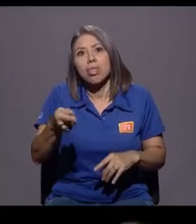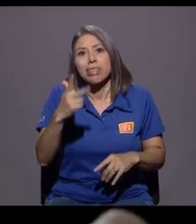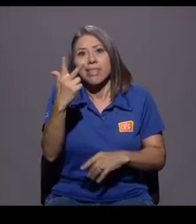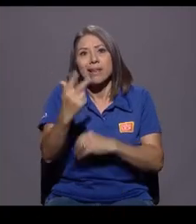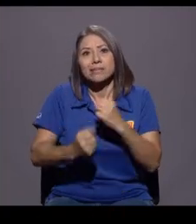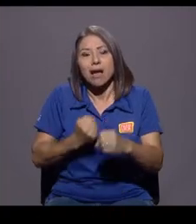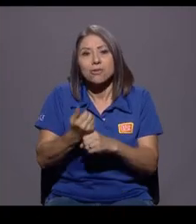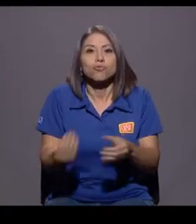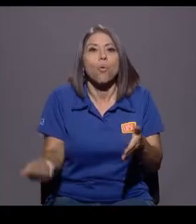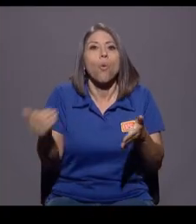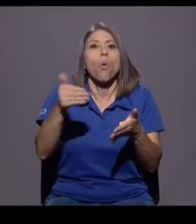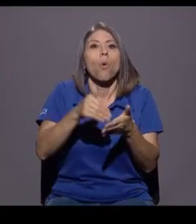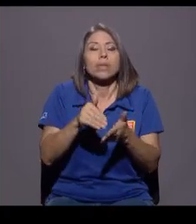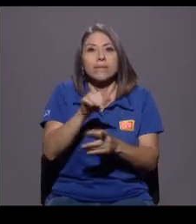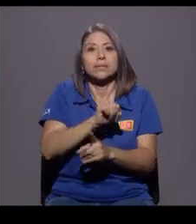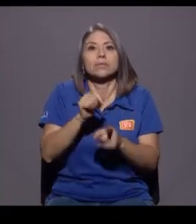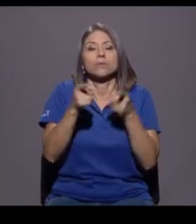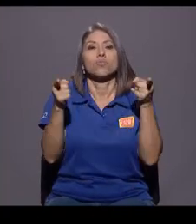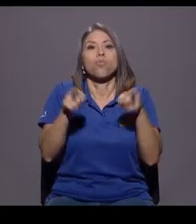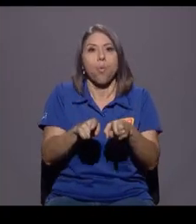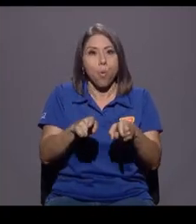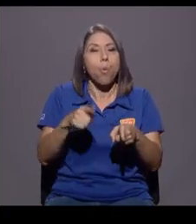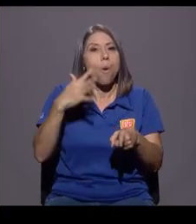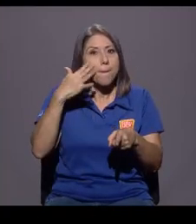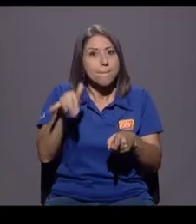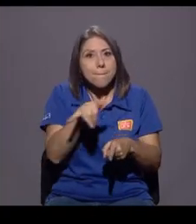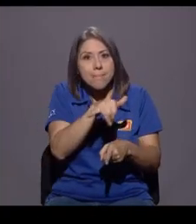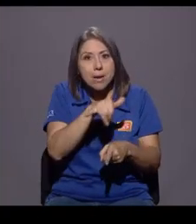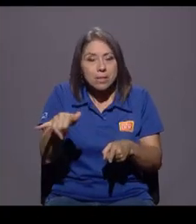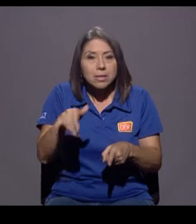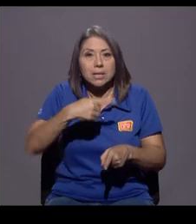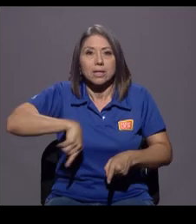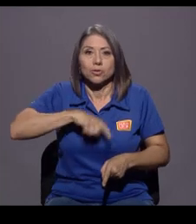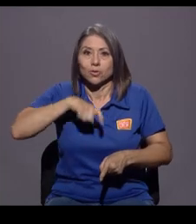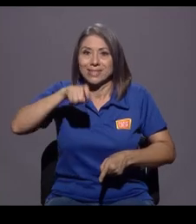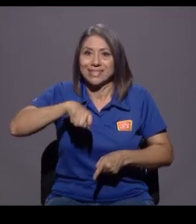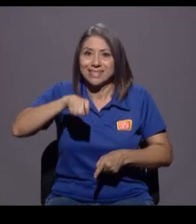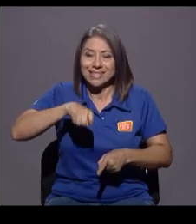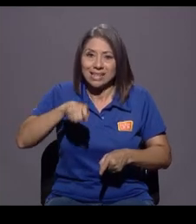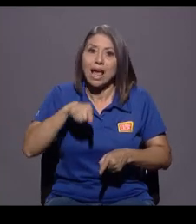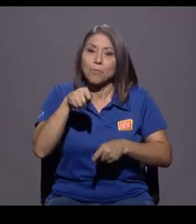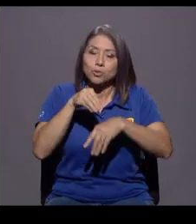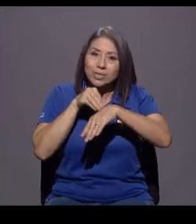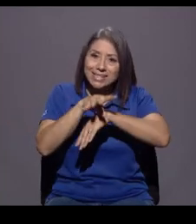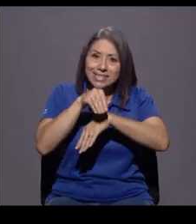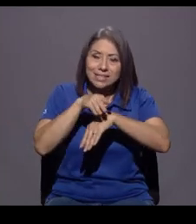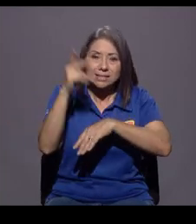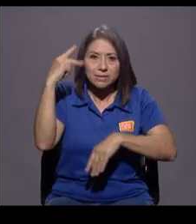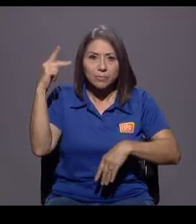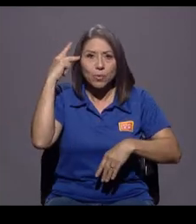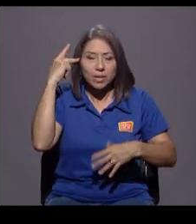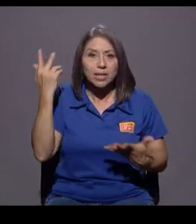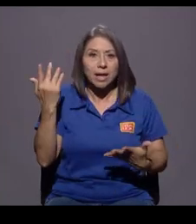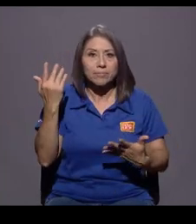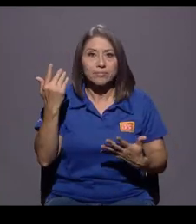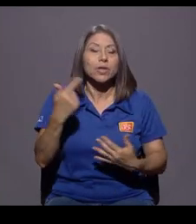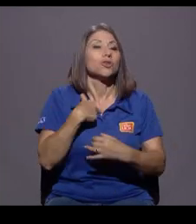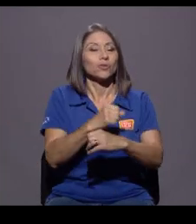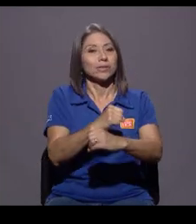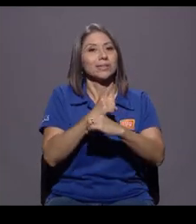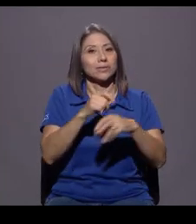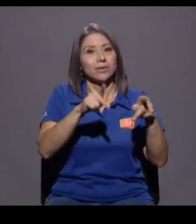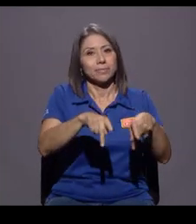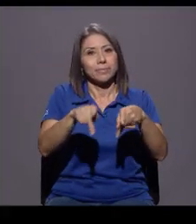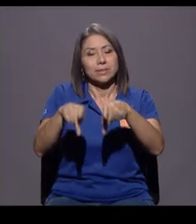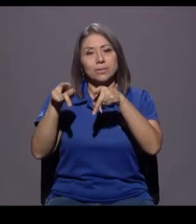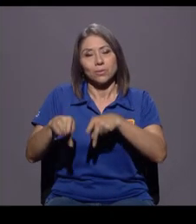volvemos a tener una coyuntura en la cual necesitamos ese tipo de incidencia política. Estoy segura que las personas